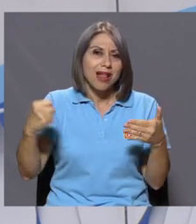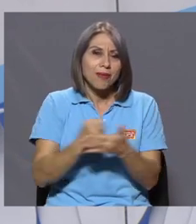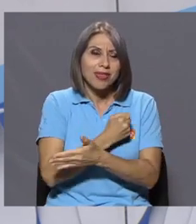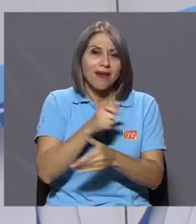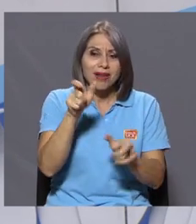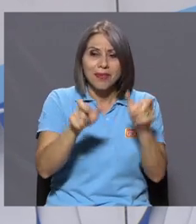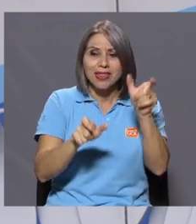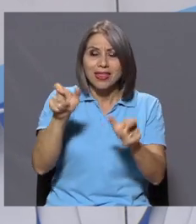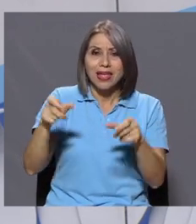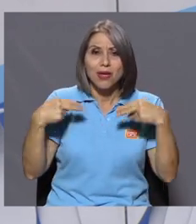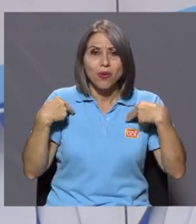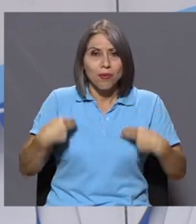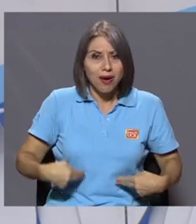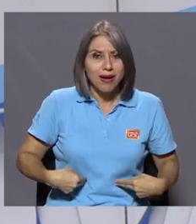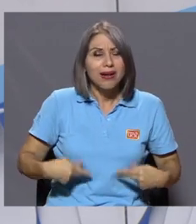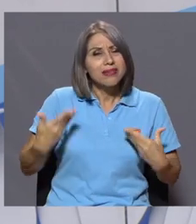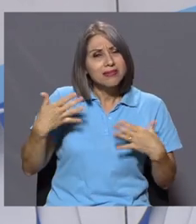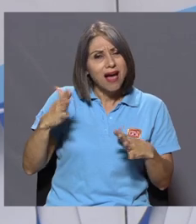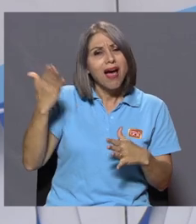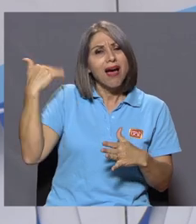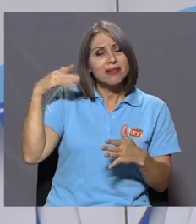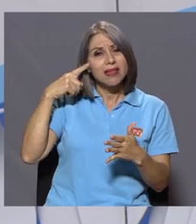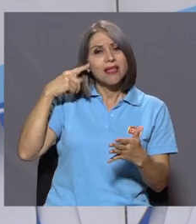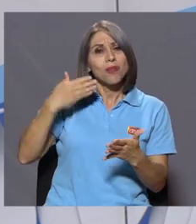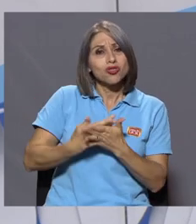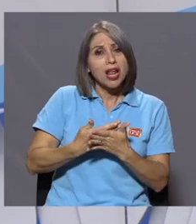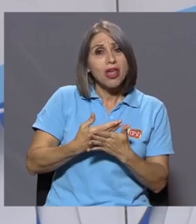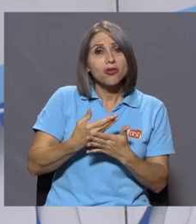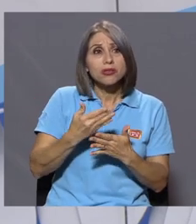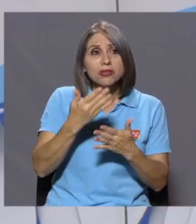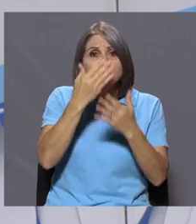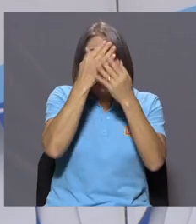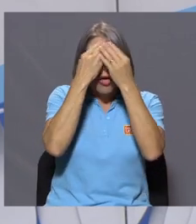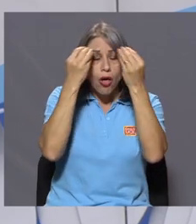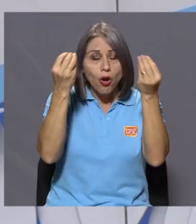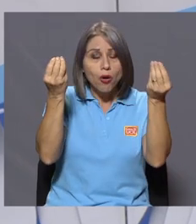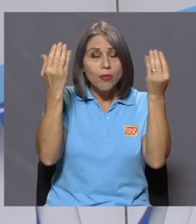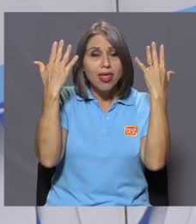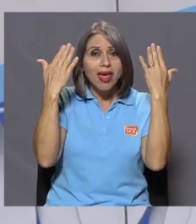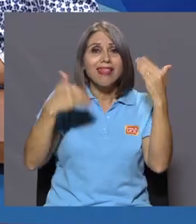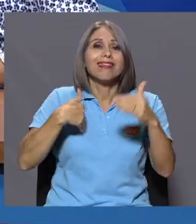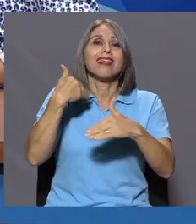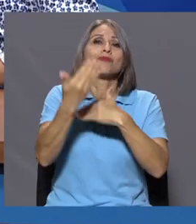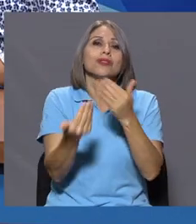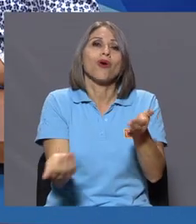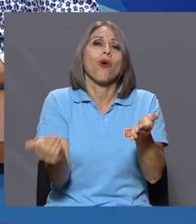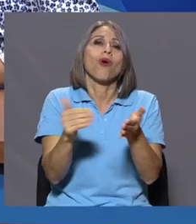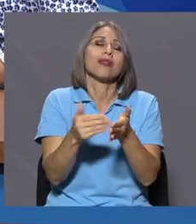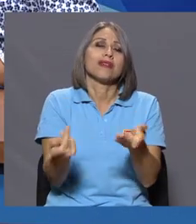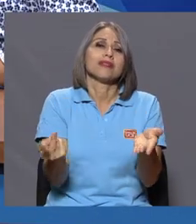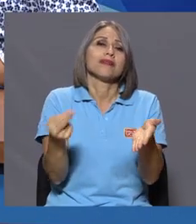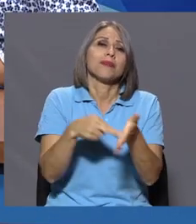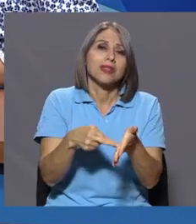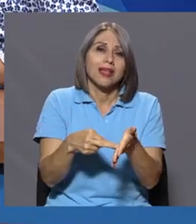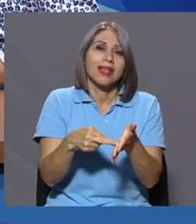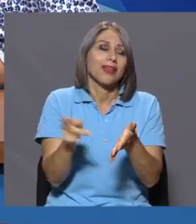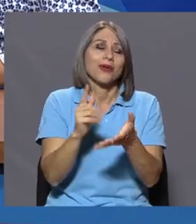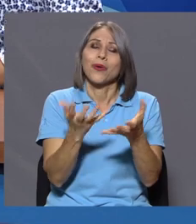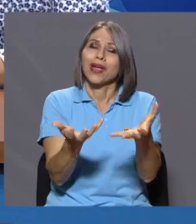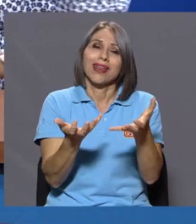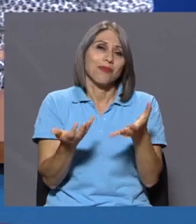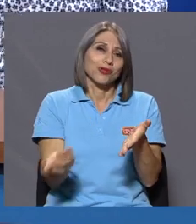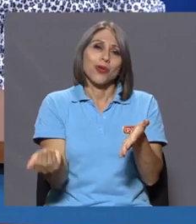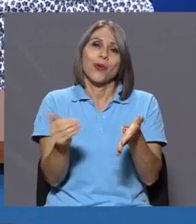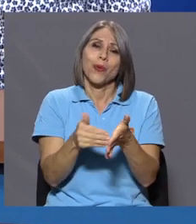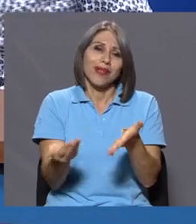humana, la especie humana, ha demostrado que cuando olvida su historia, tiende a repetirla. Y no queremos que estas cosas vuelvan a